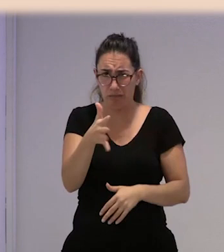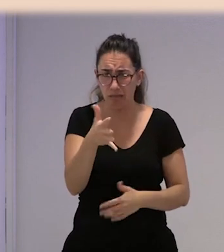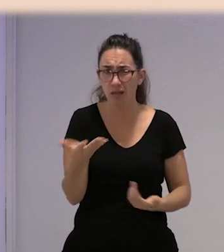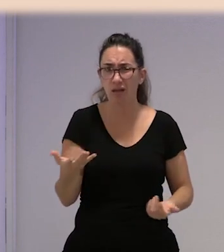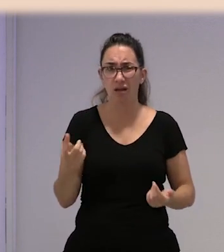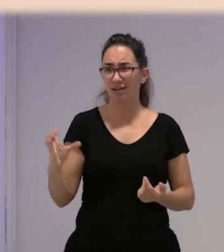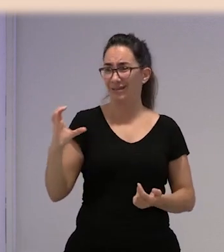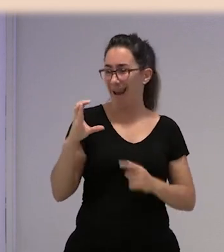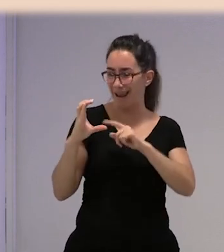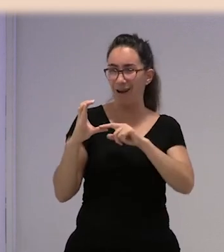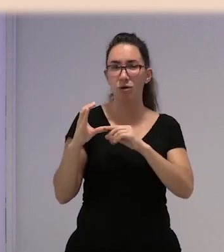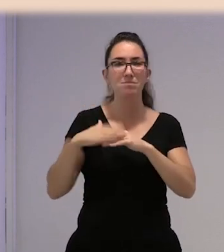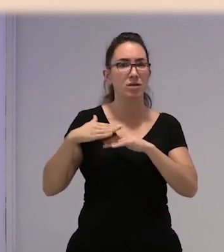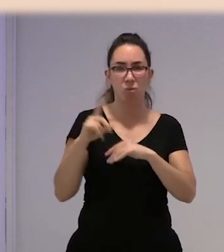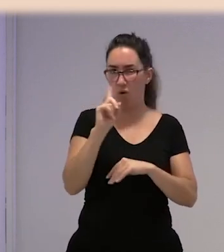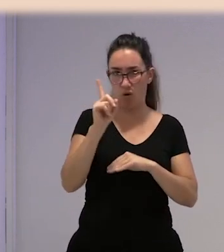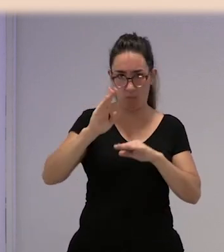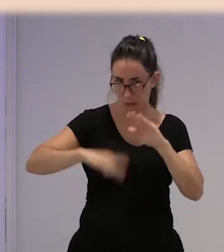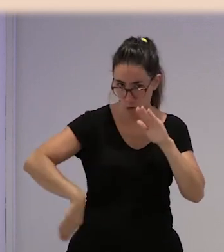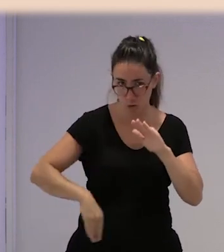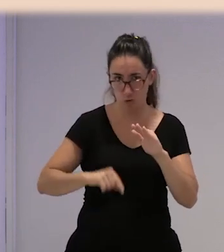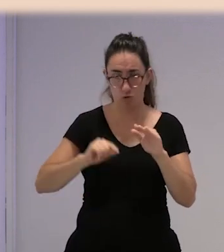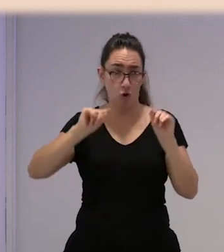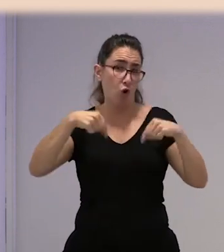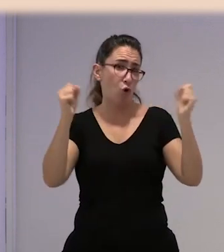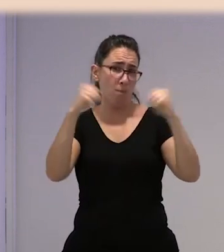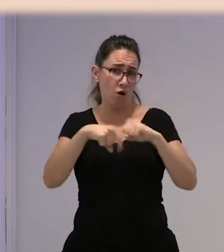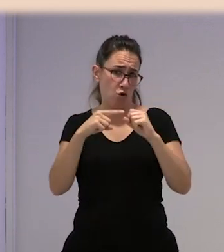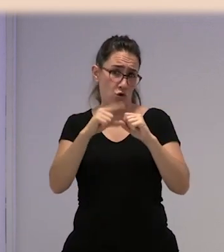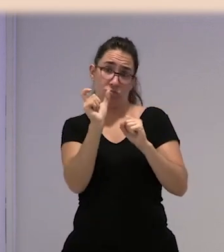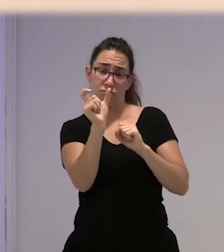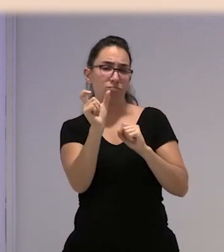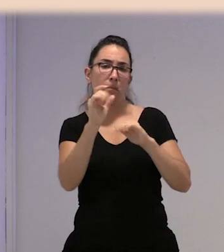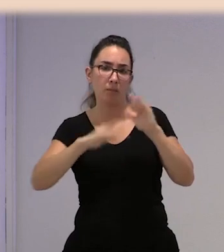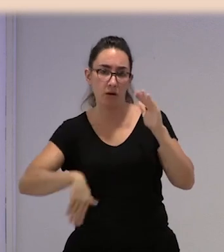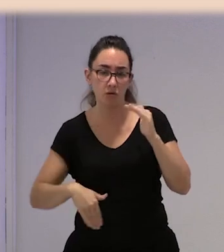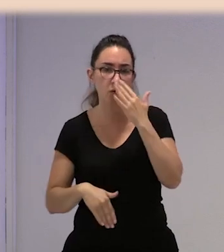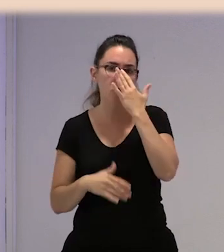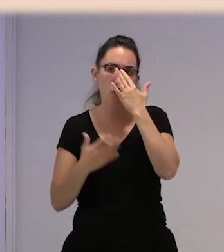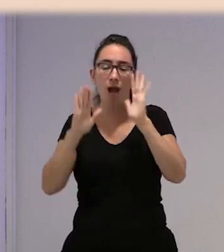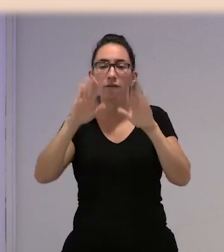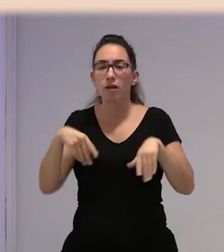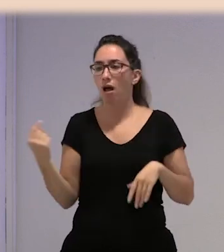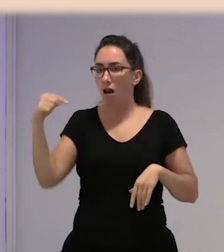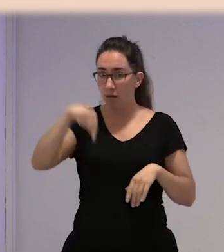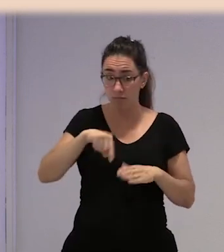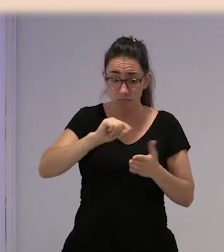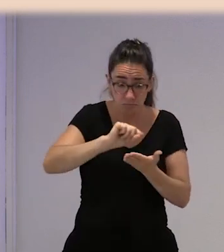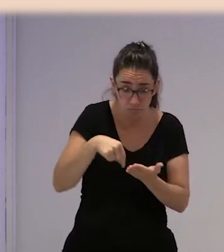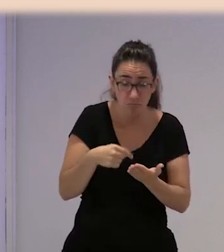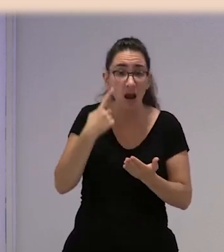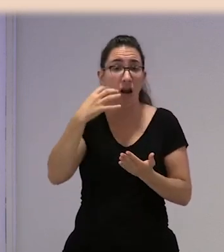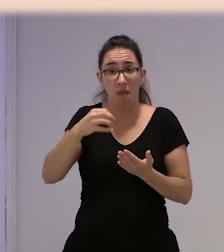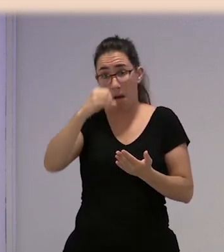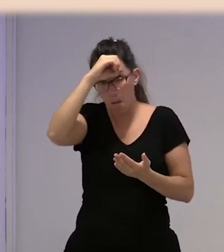el salario, no cobran el salario mínimo, lo que dice el convenio, y, claro, aquí llegan aquí y firman esos documentos sin saber lo que